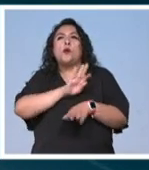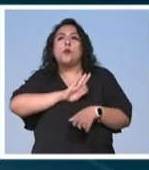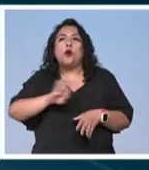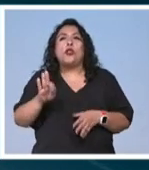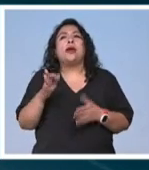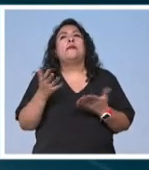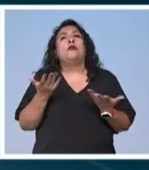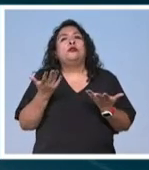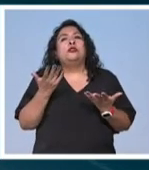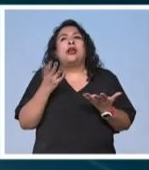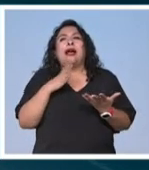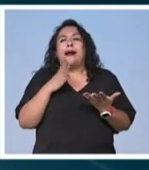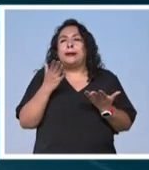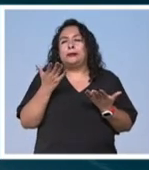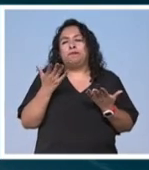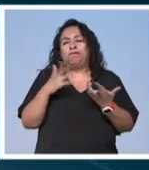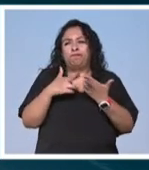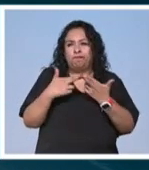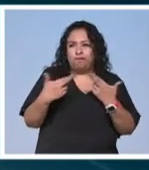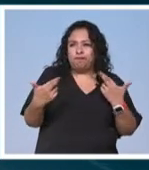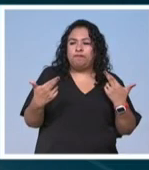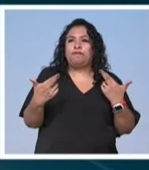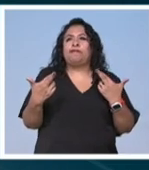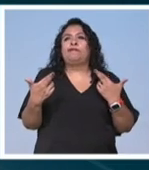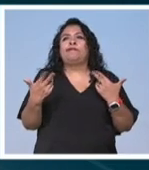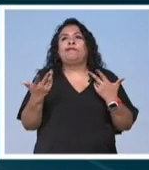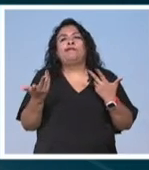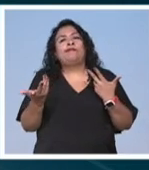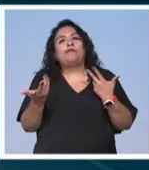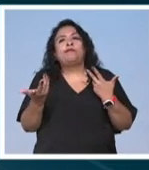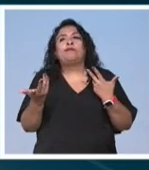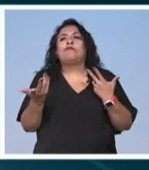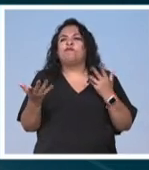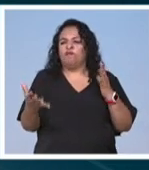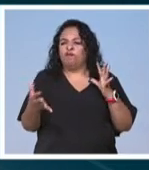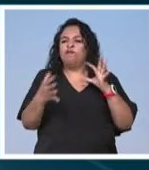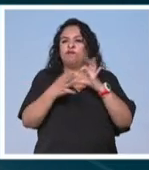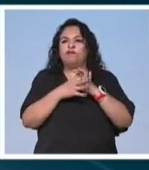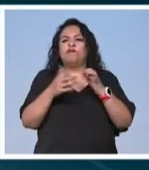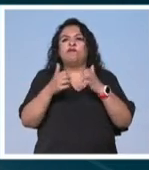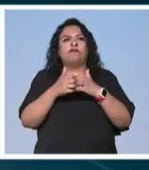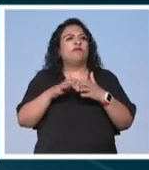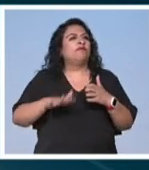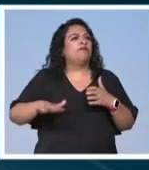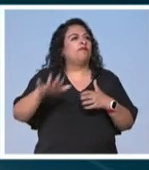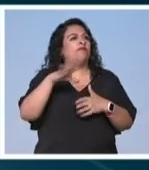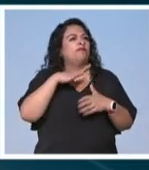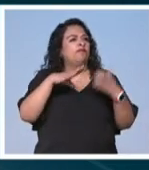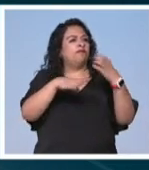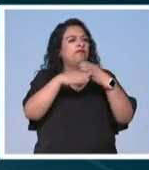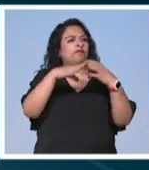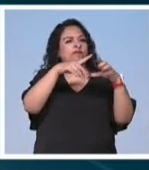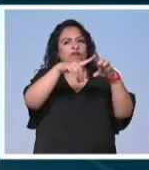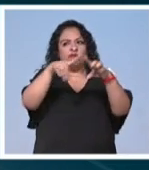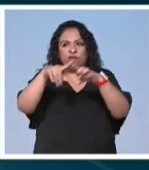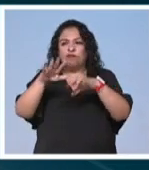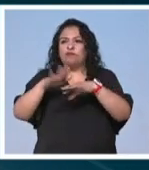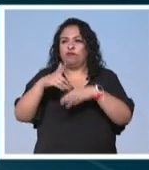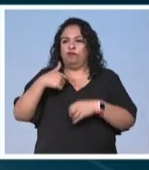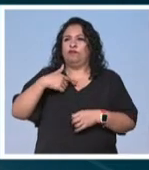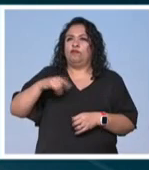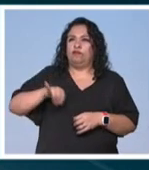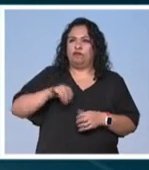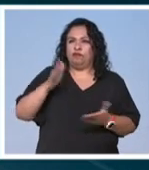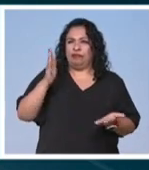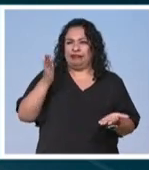nosotros entablar una relación de cercanía con lo que está a nuestro alrededor todas las piezas por eso me interesa